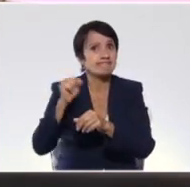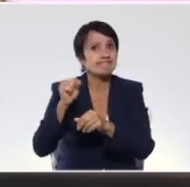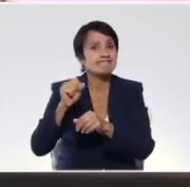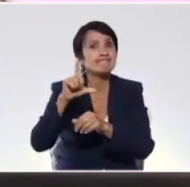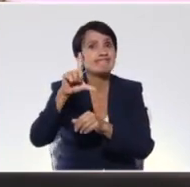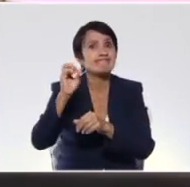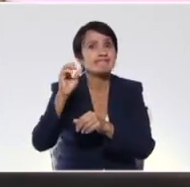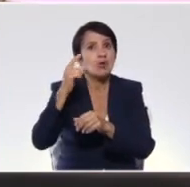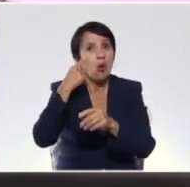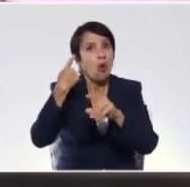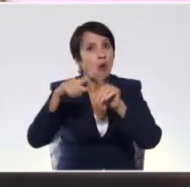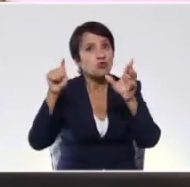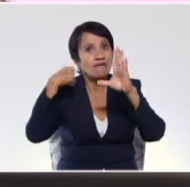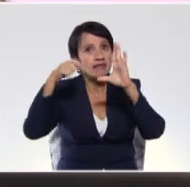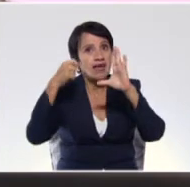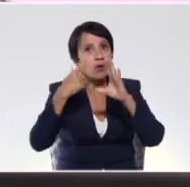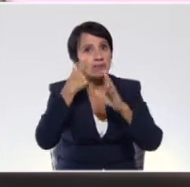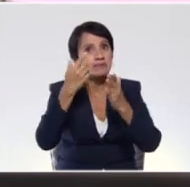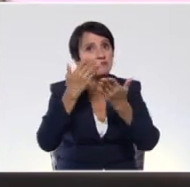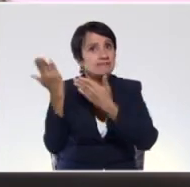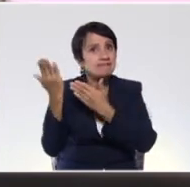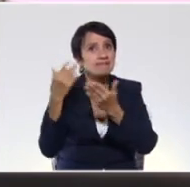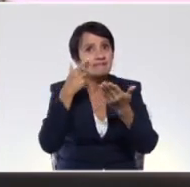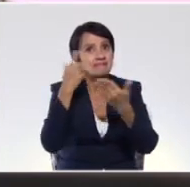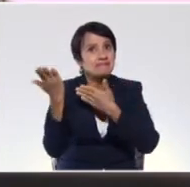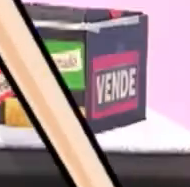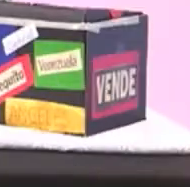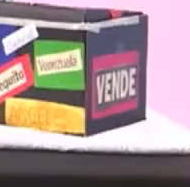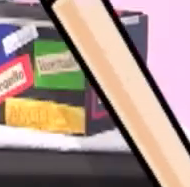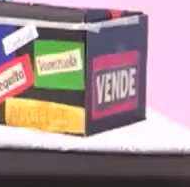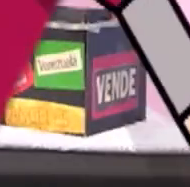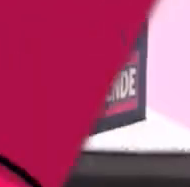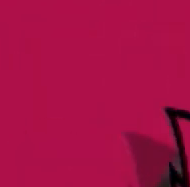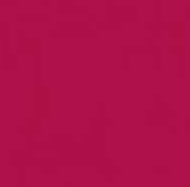el siguiente video. ¡Vamos a verlo! ¡Vamos a verlo, amiguitos!